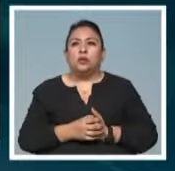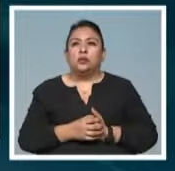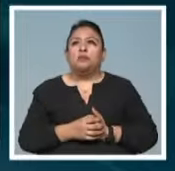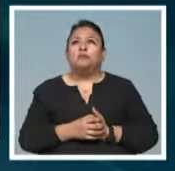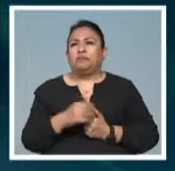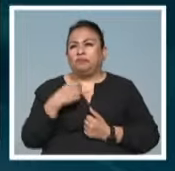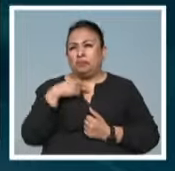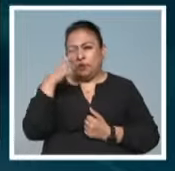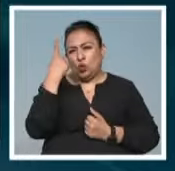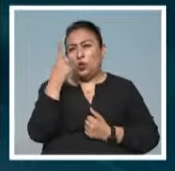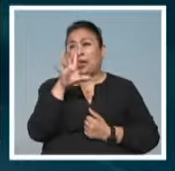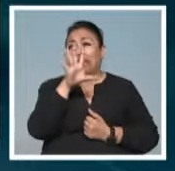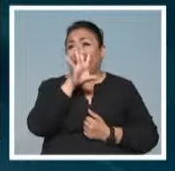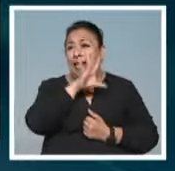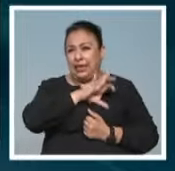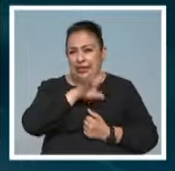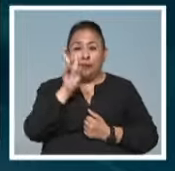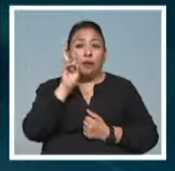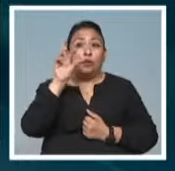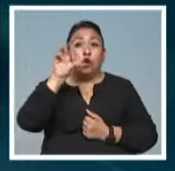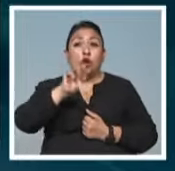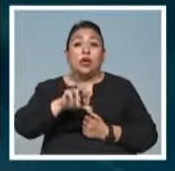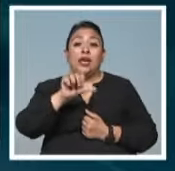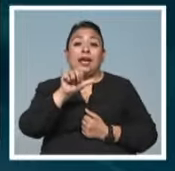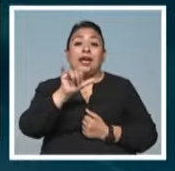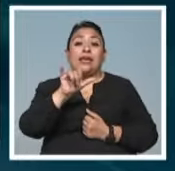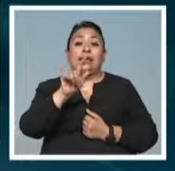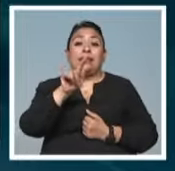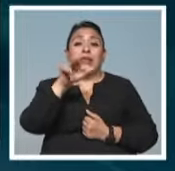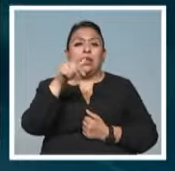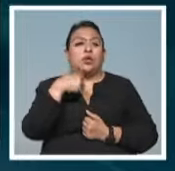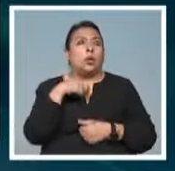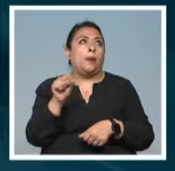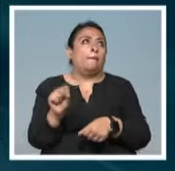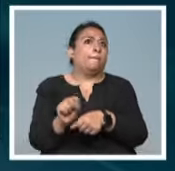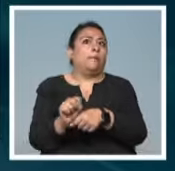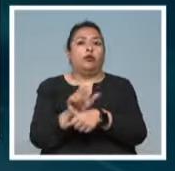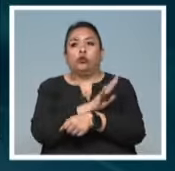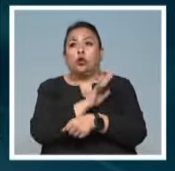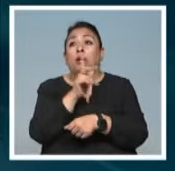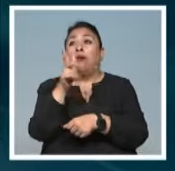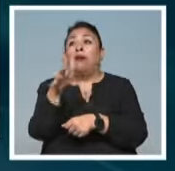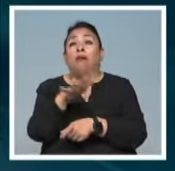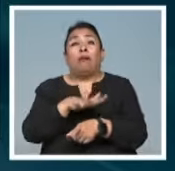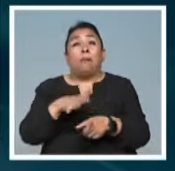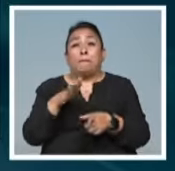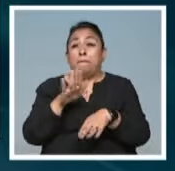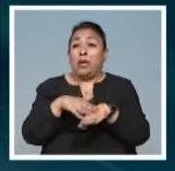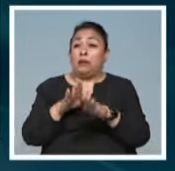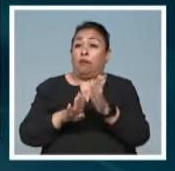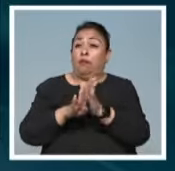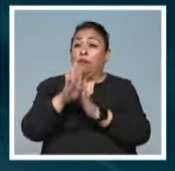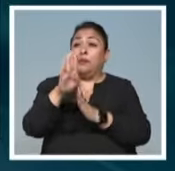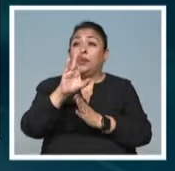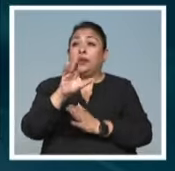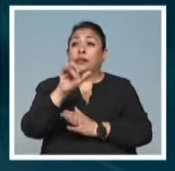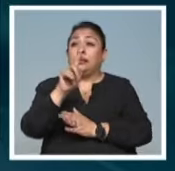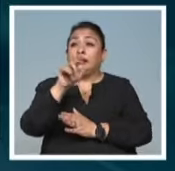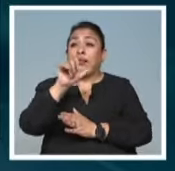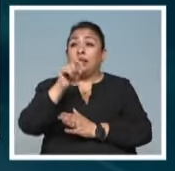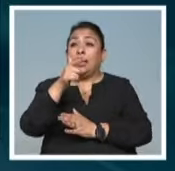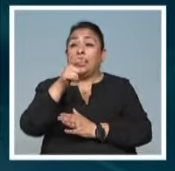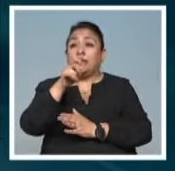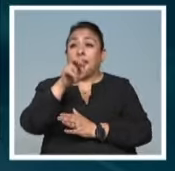Creo que uno de mis favoritos y que vamos a ver el día de hoy es Aitiana. Estoy muy emocionada. El clímax del festival llegó con Cristina Aguilera,